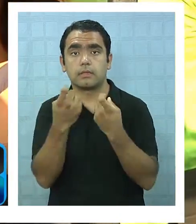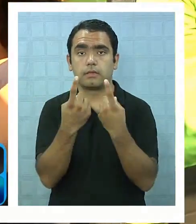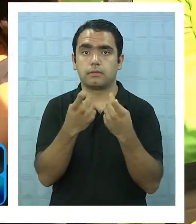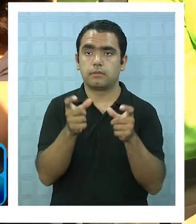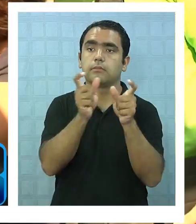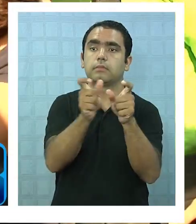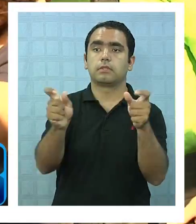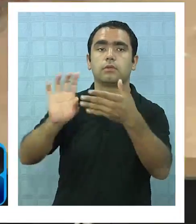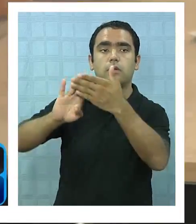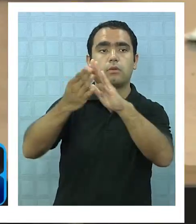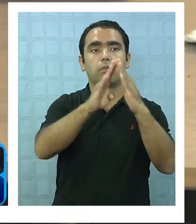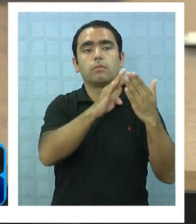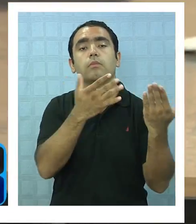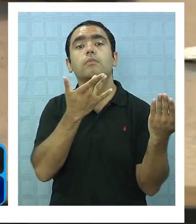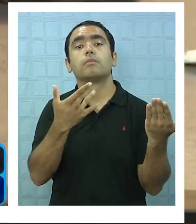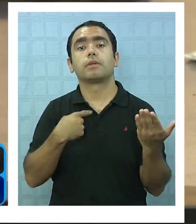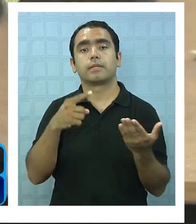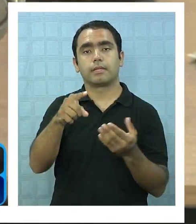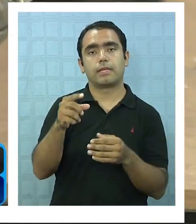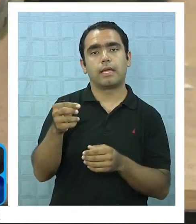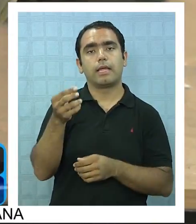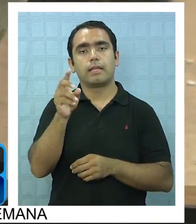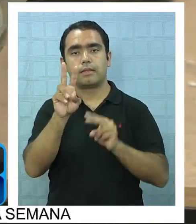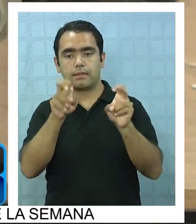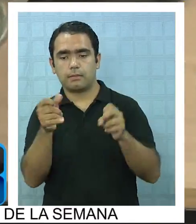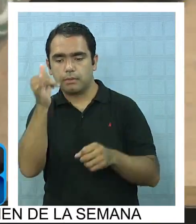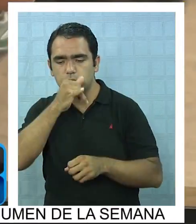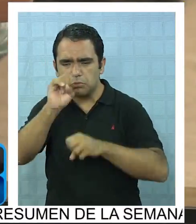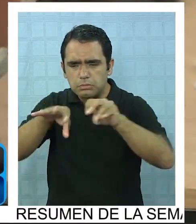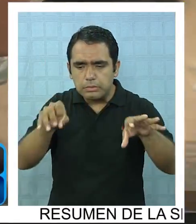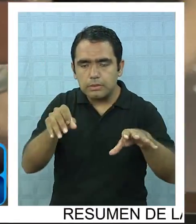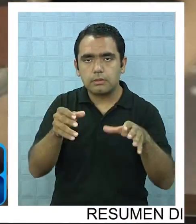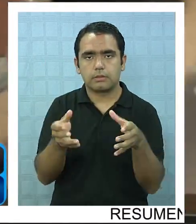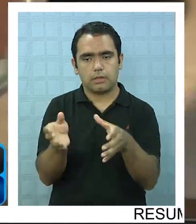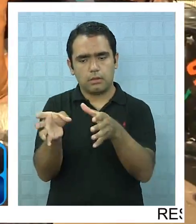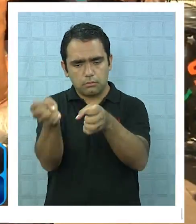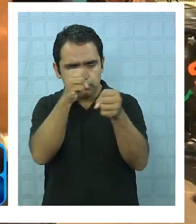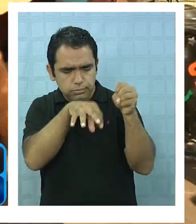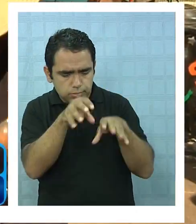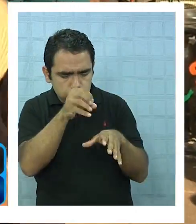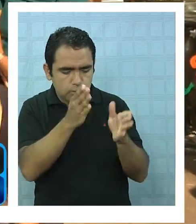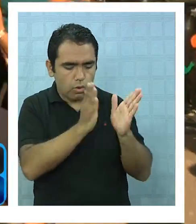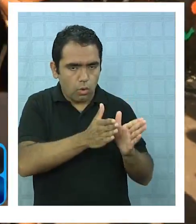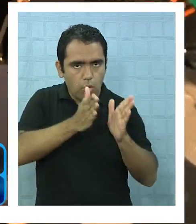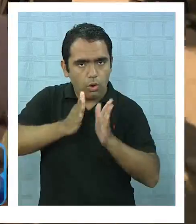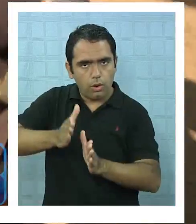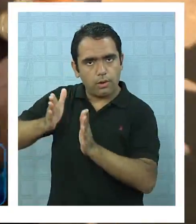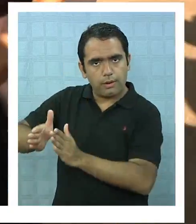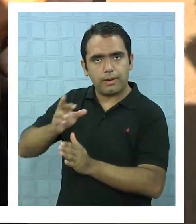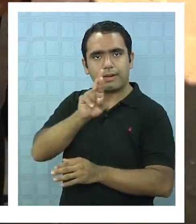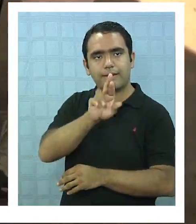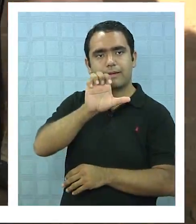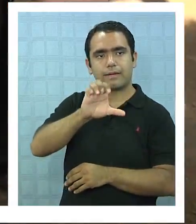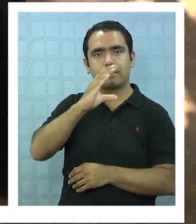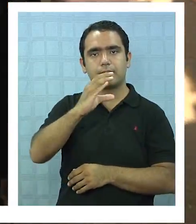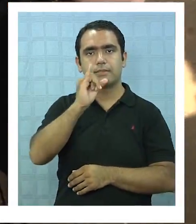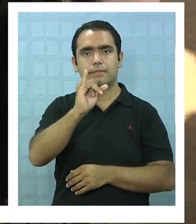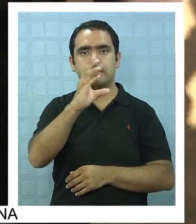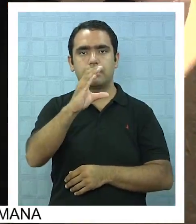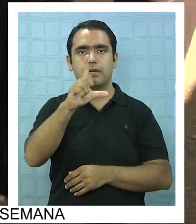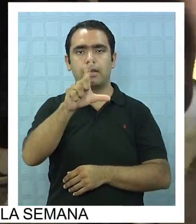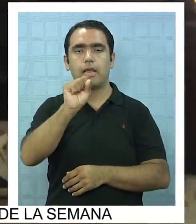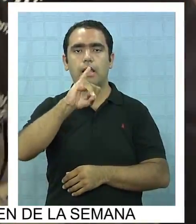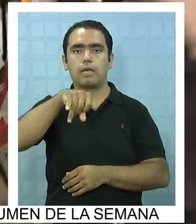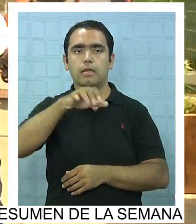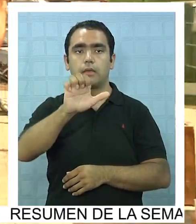de la comunidad por hacer del reciclaje una práctica habitual. Sin embargo hasta el momento solo el 1% de la población los